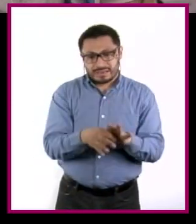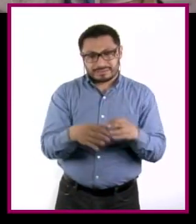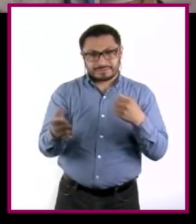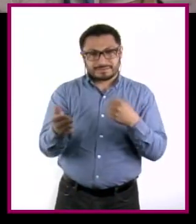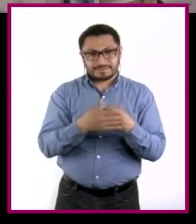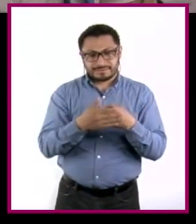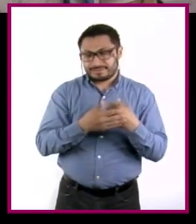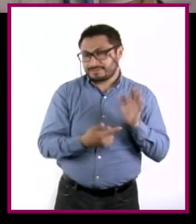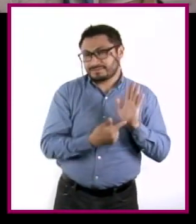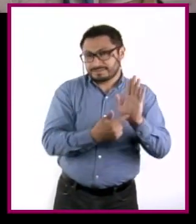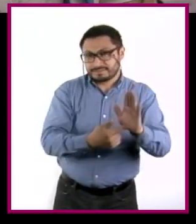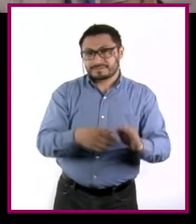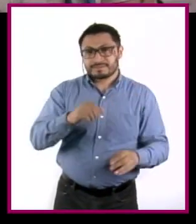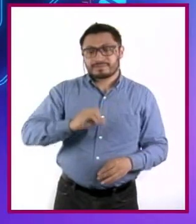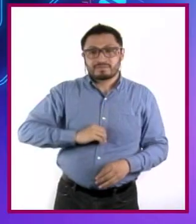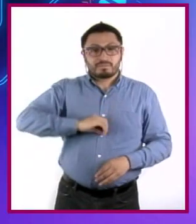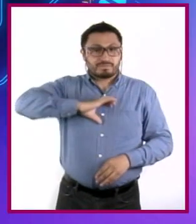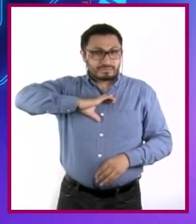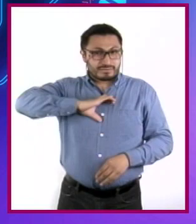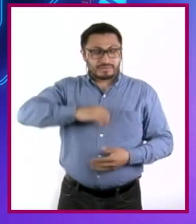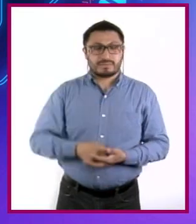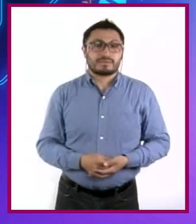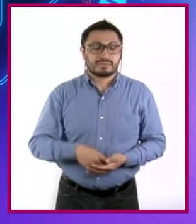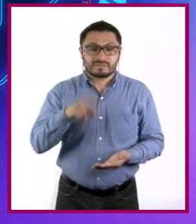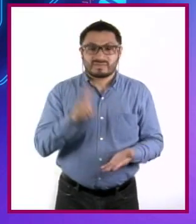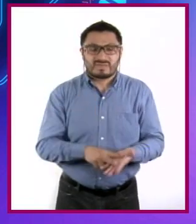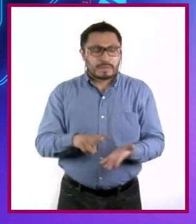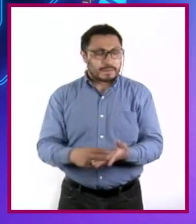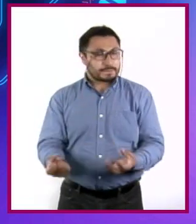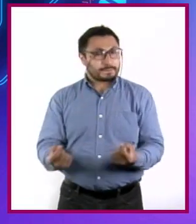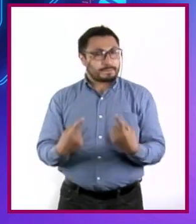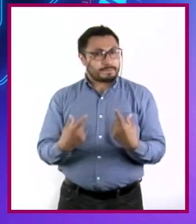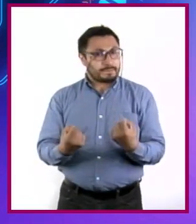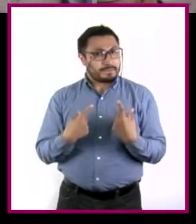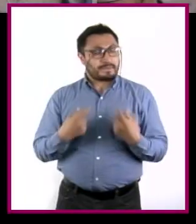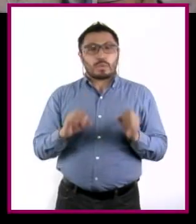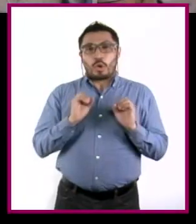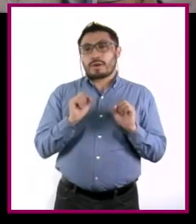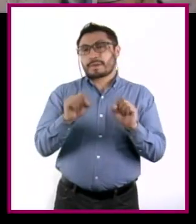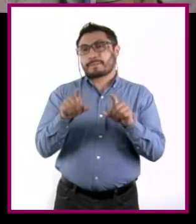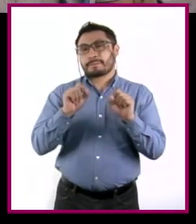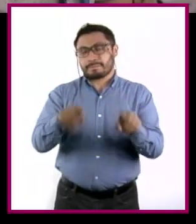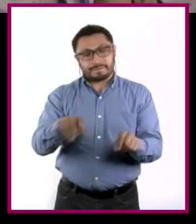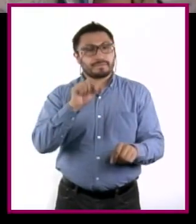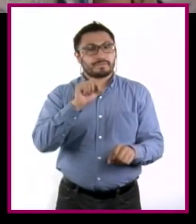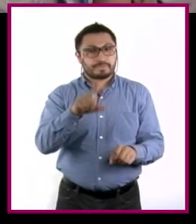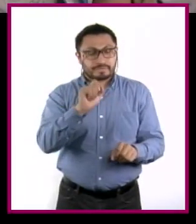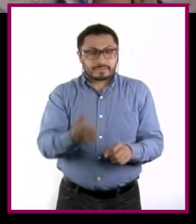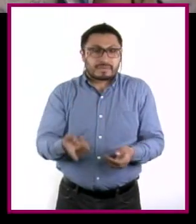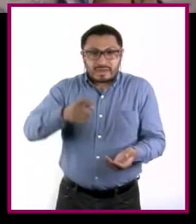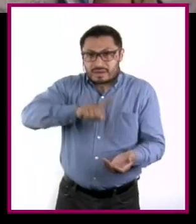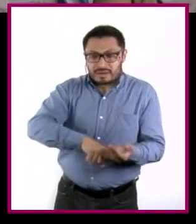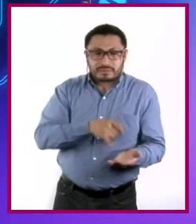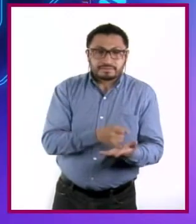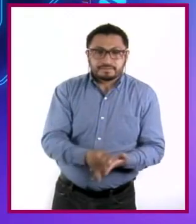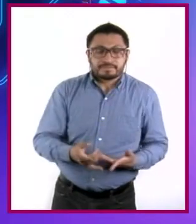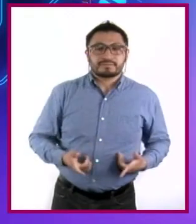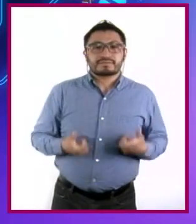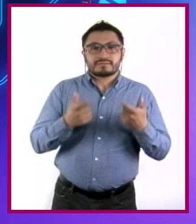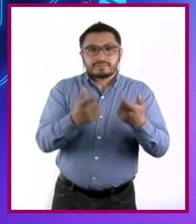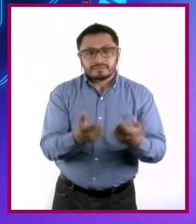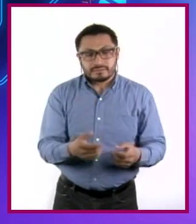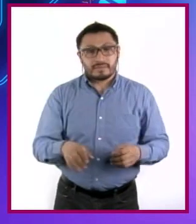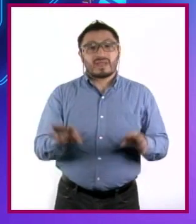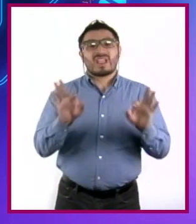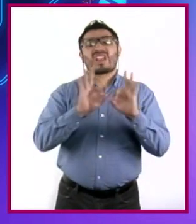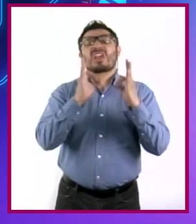aspecto. Autoestima. La valoración que tengamos de nosotros mismos también influye en las decisiones financieras. En la